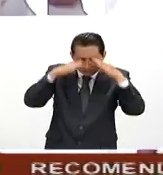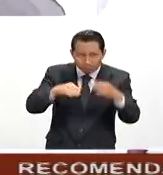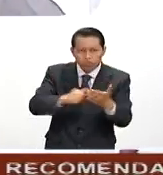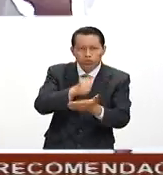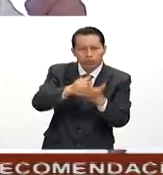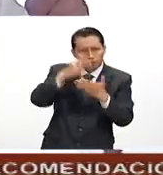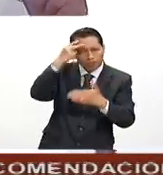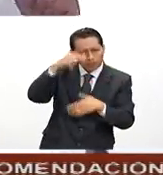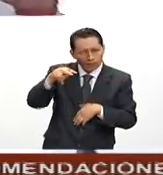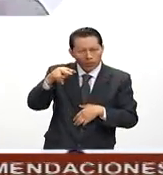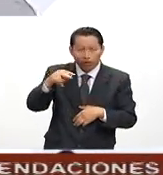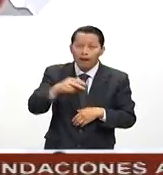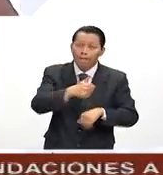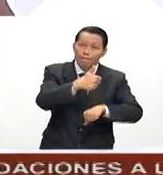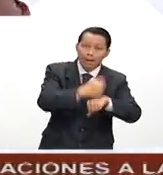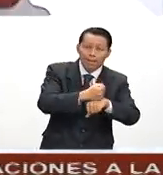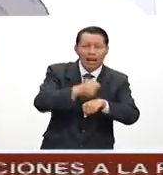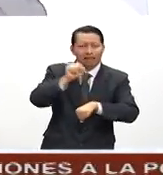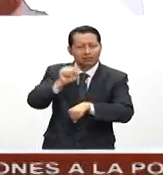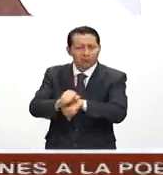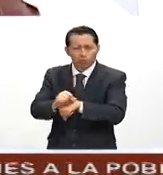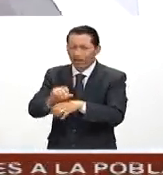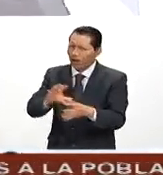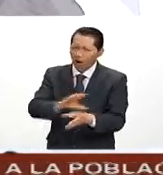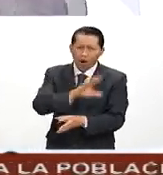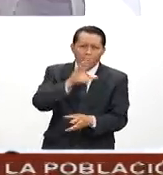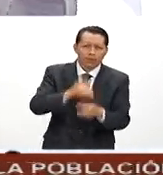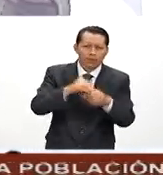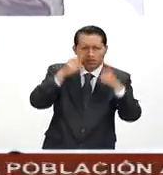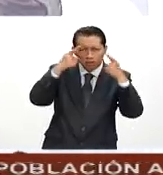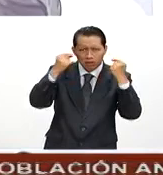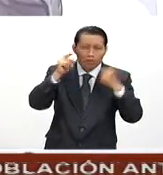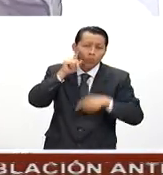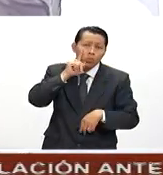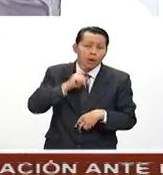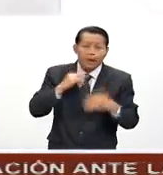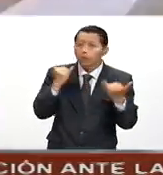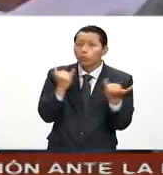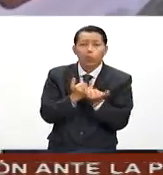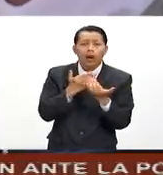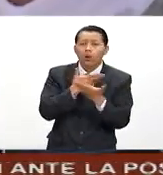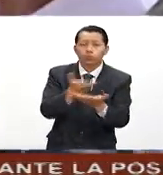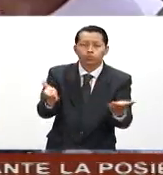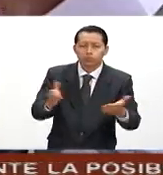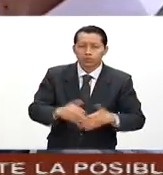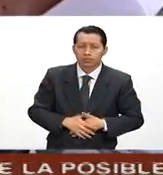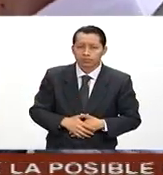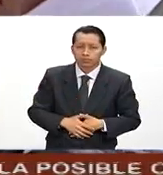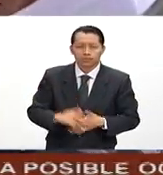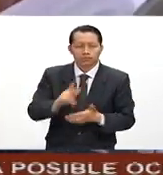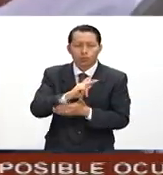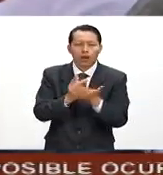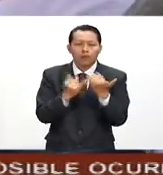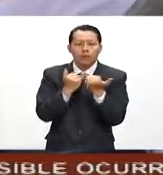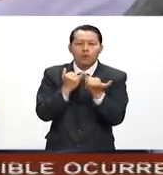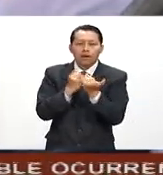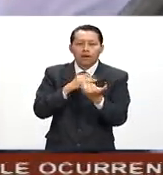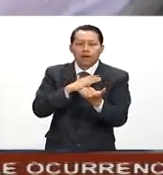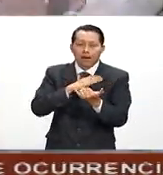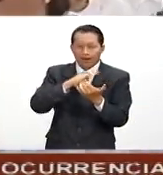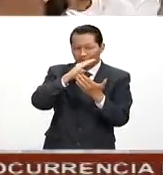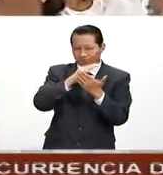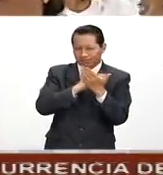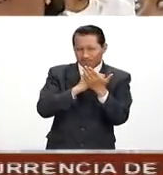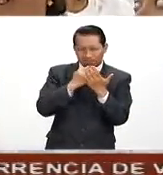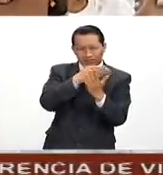primaria y secundaria la concluyan cada vez más mujeres como ustedes. Este programa forma parte de la Estrategia Nacional